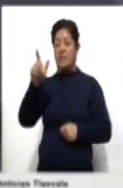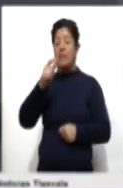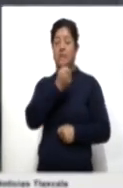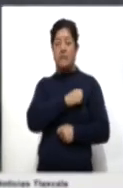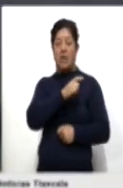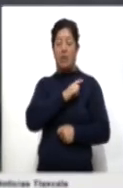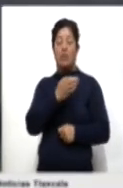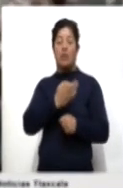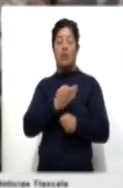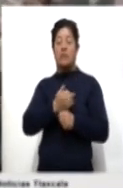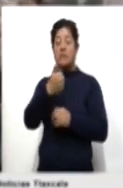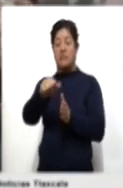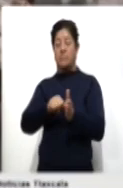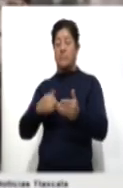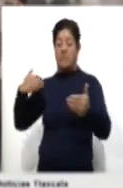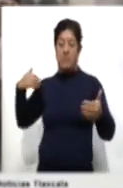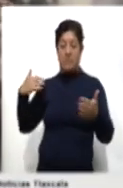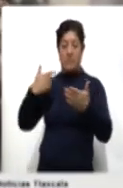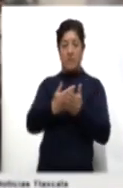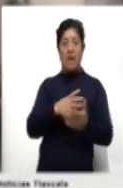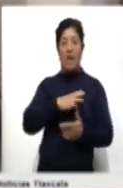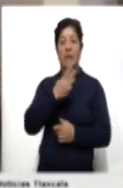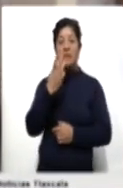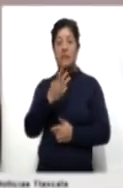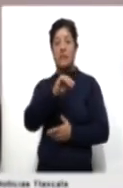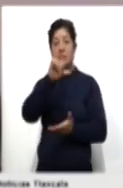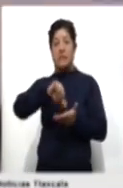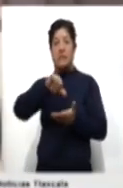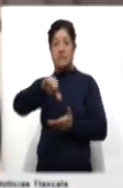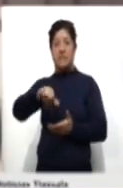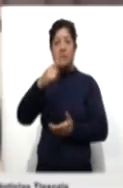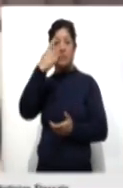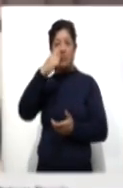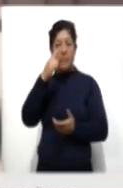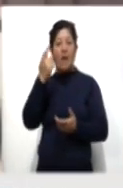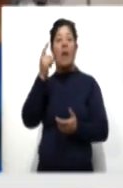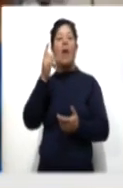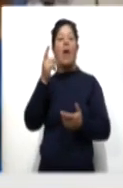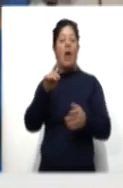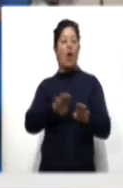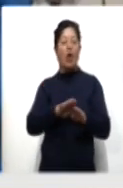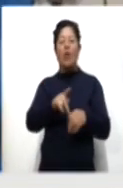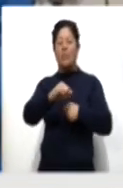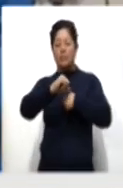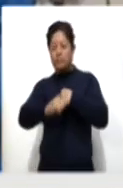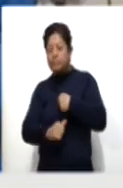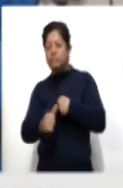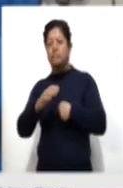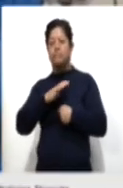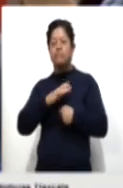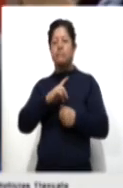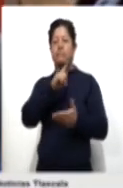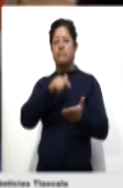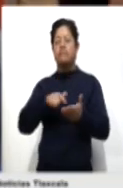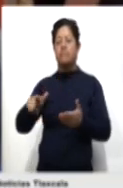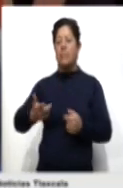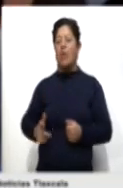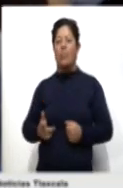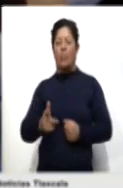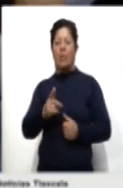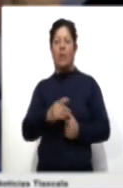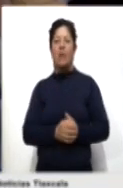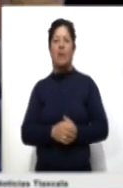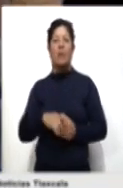primer semestre de este año, a través de los tres centros de simulación para la excelencia clínica y quirúrgica ubicados en Guadalajara, Jalisco,